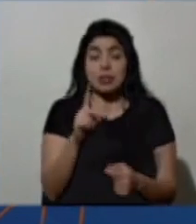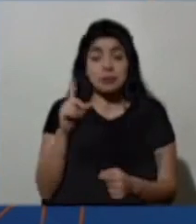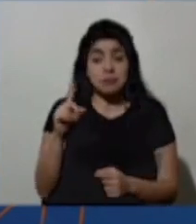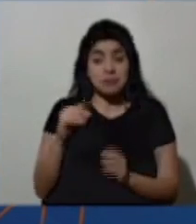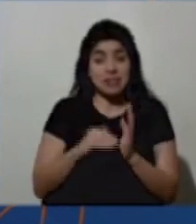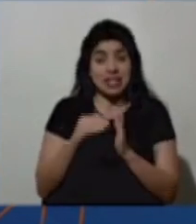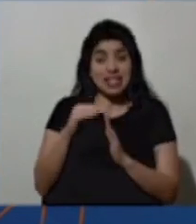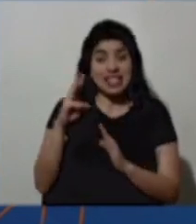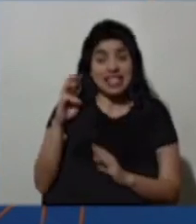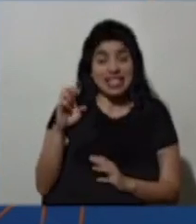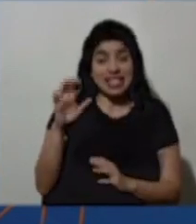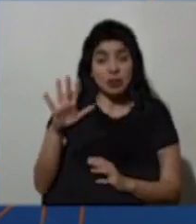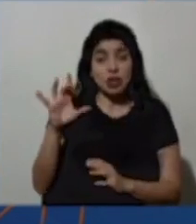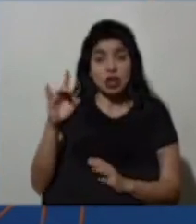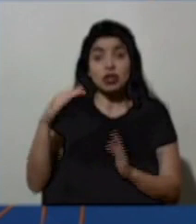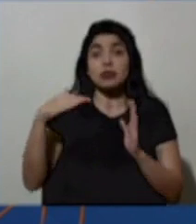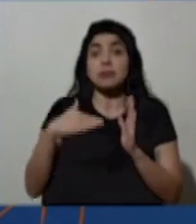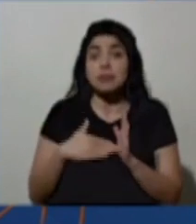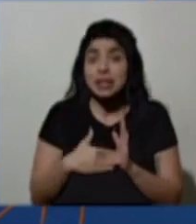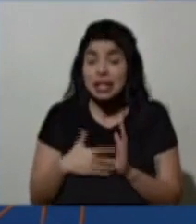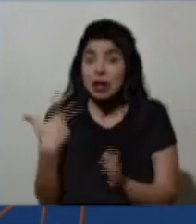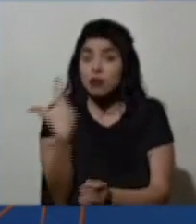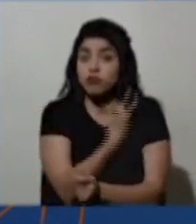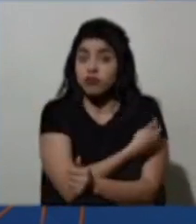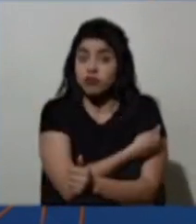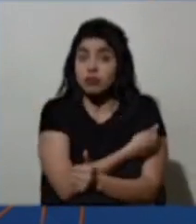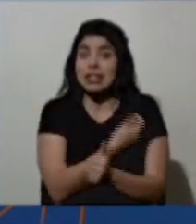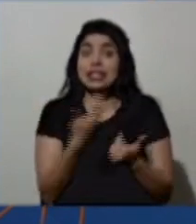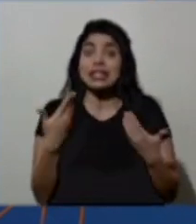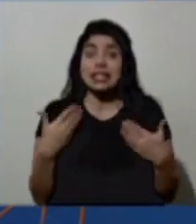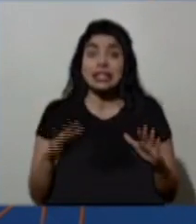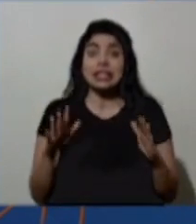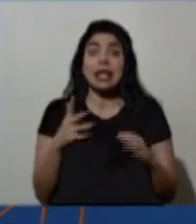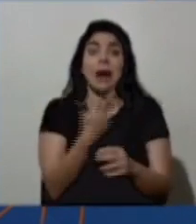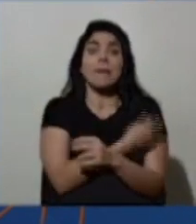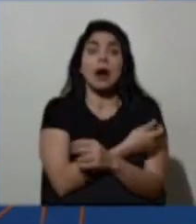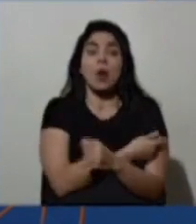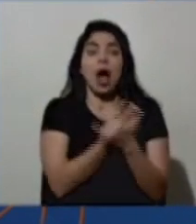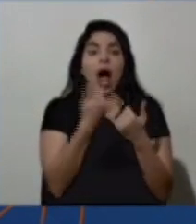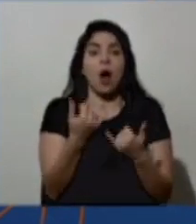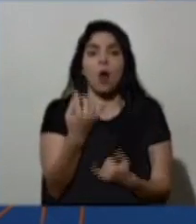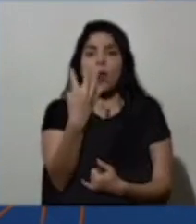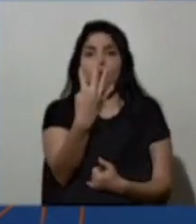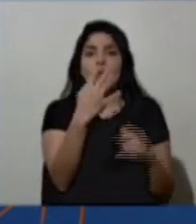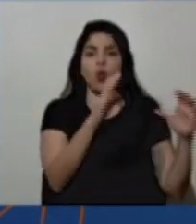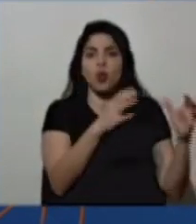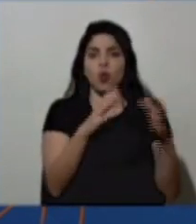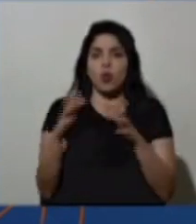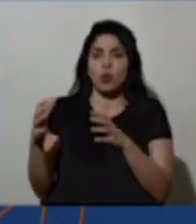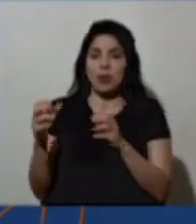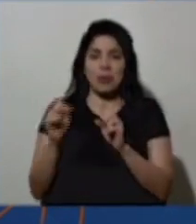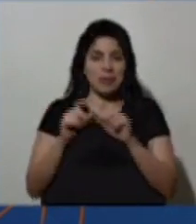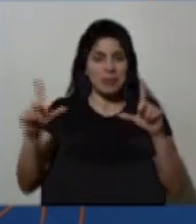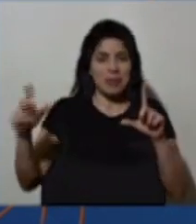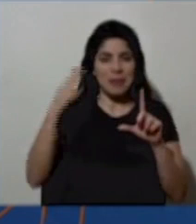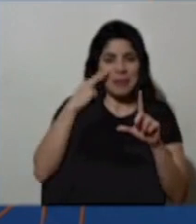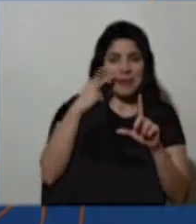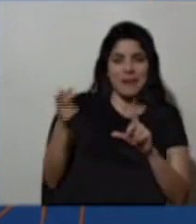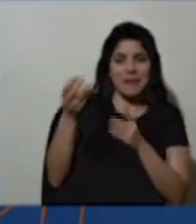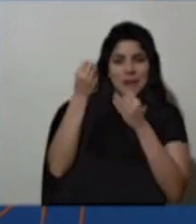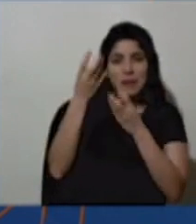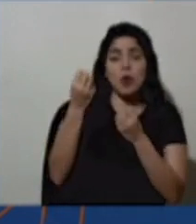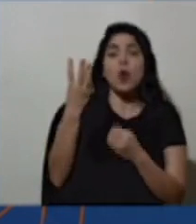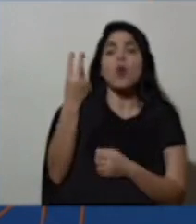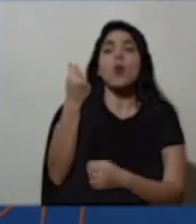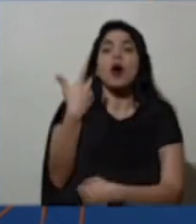658 mil dosis, ya se están vacunando en cuatro grupos. En la pantalla están los datos de las